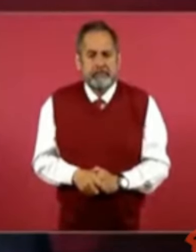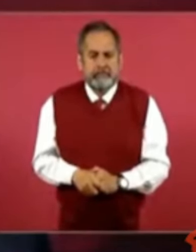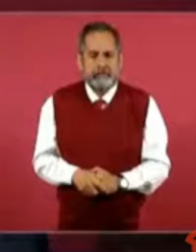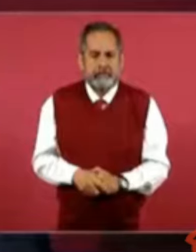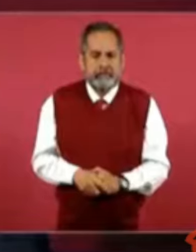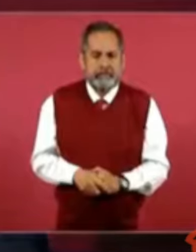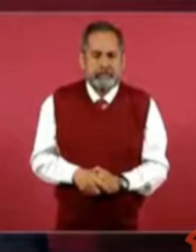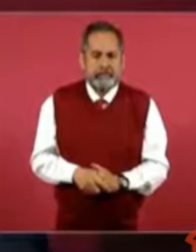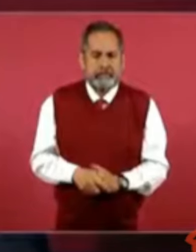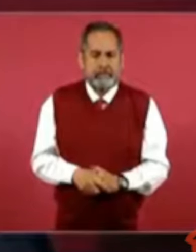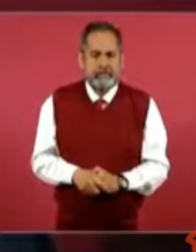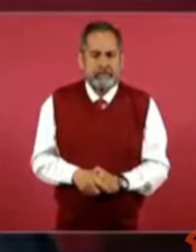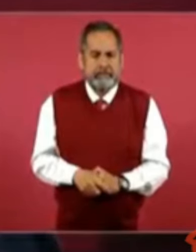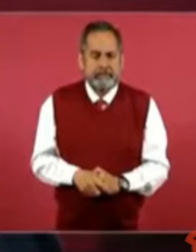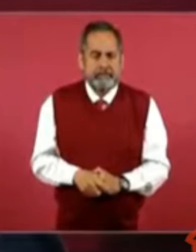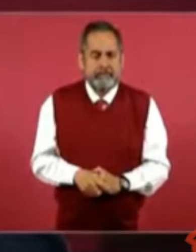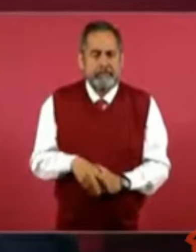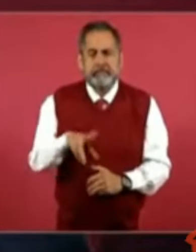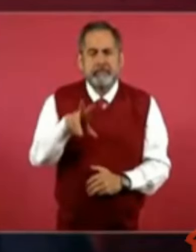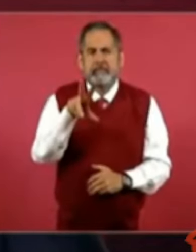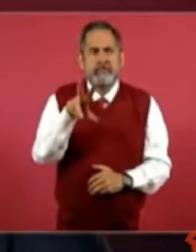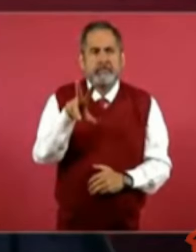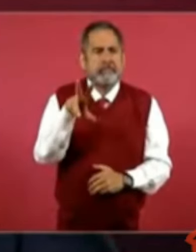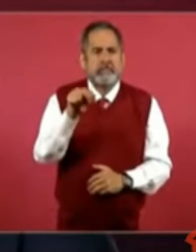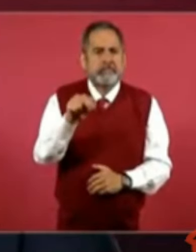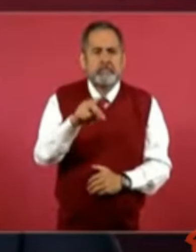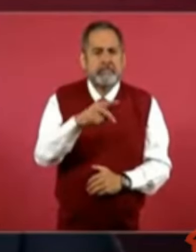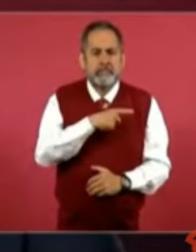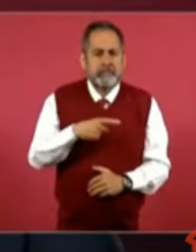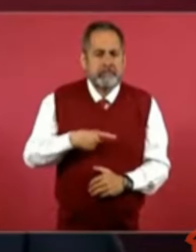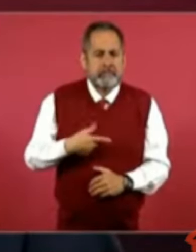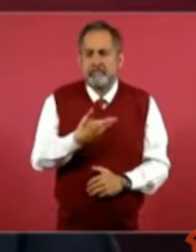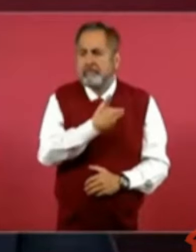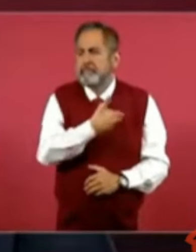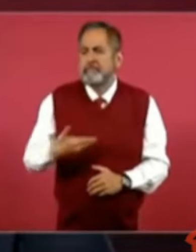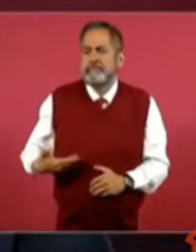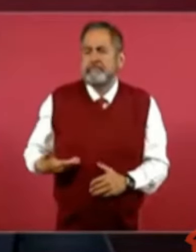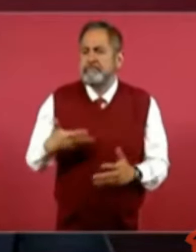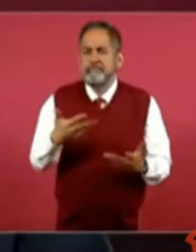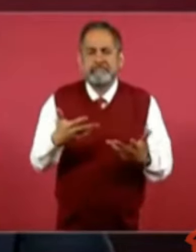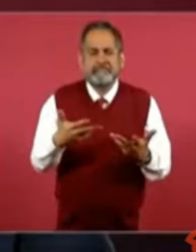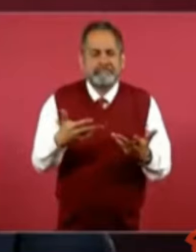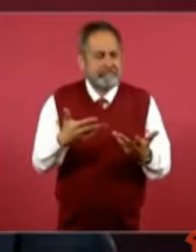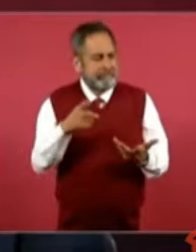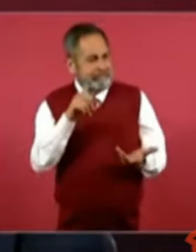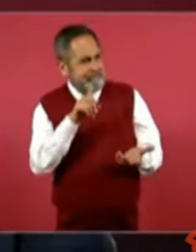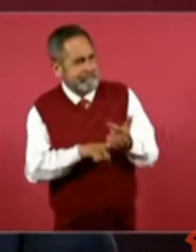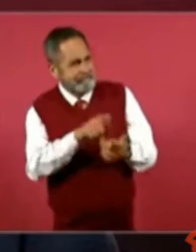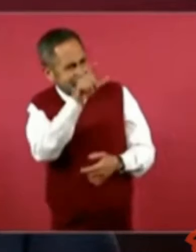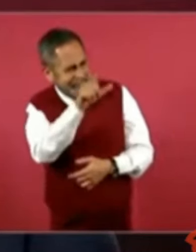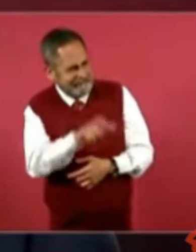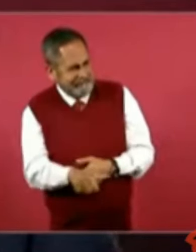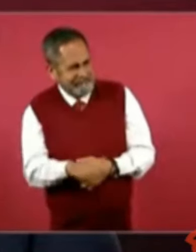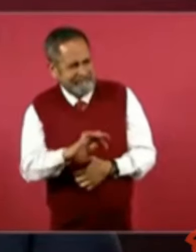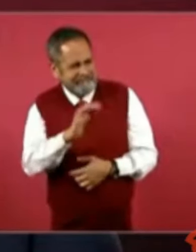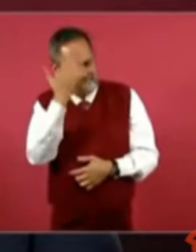No un presidente de mala fama pública,